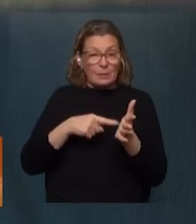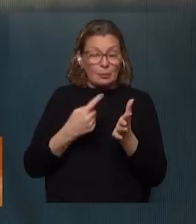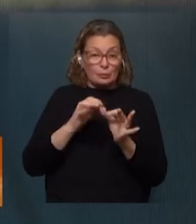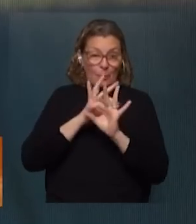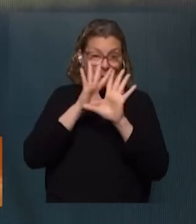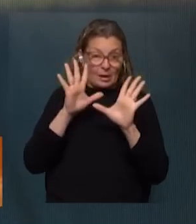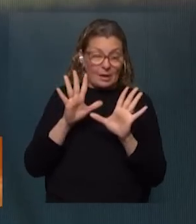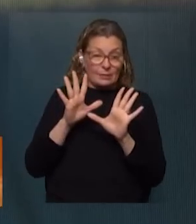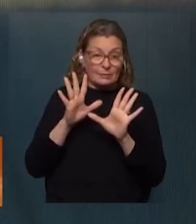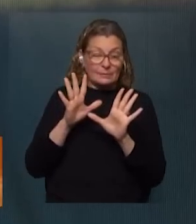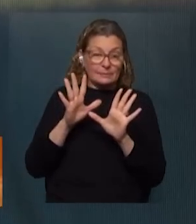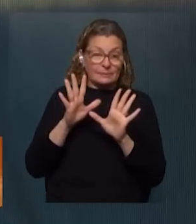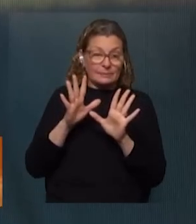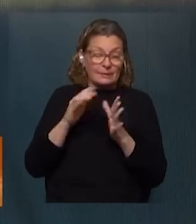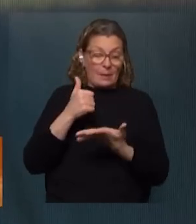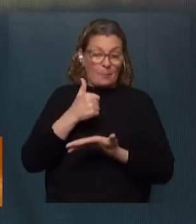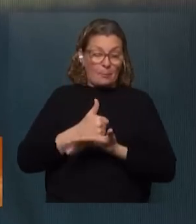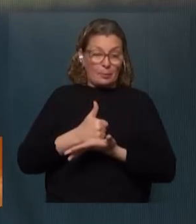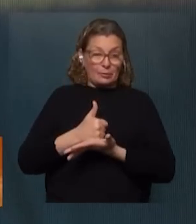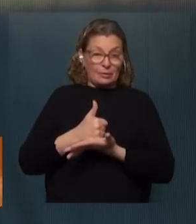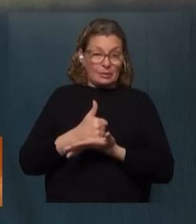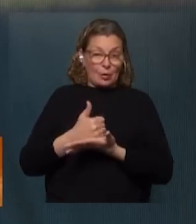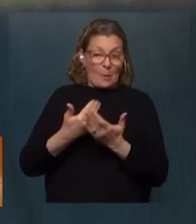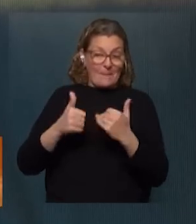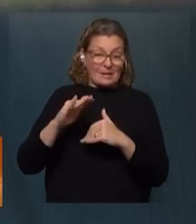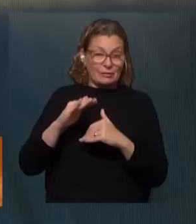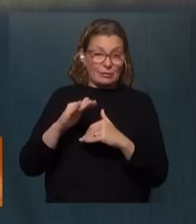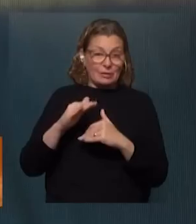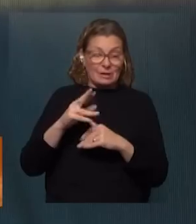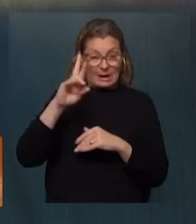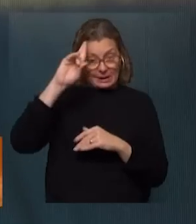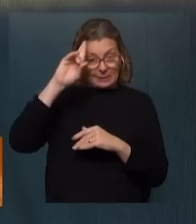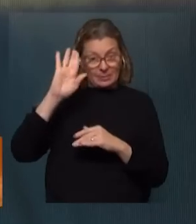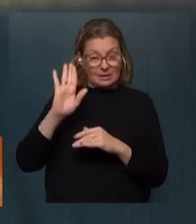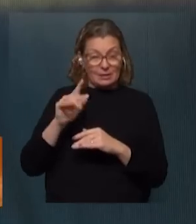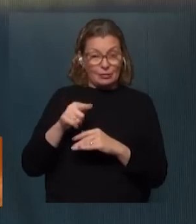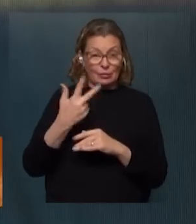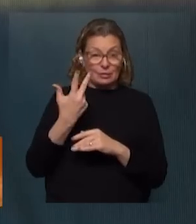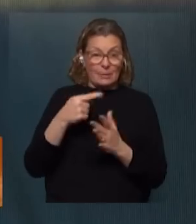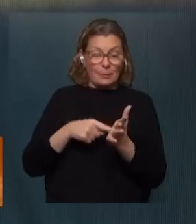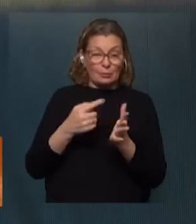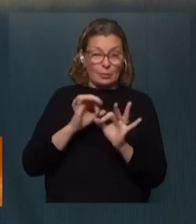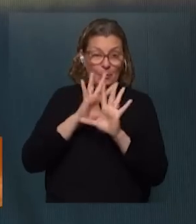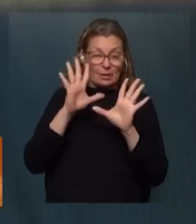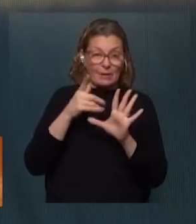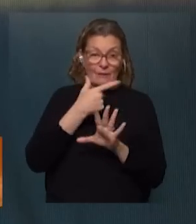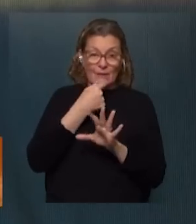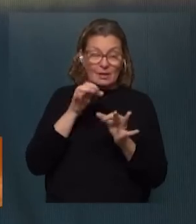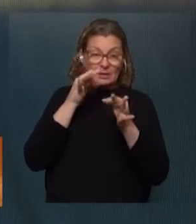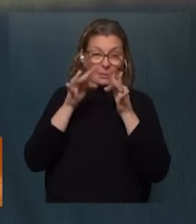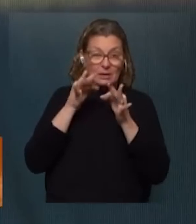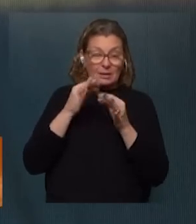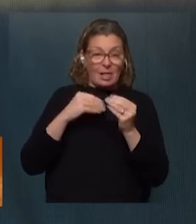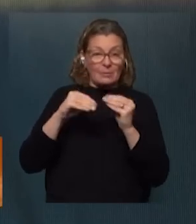claros que la posición que obtuvo la mayoría es la que hay que respetar y esos tres puntos están claros y son fáciles de explicar además